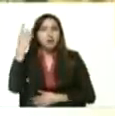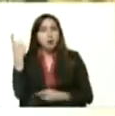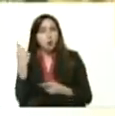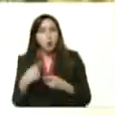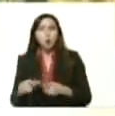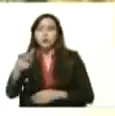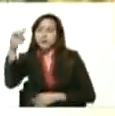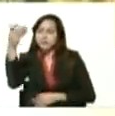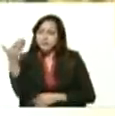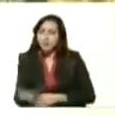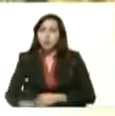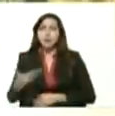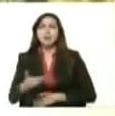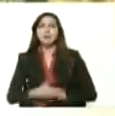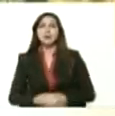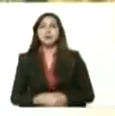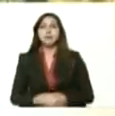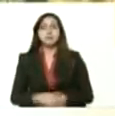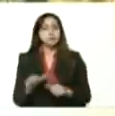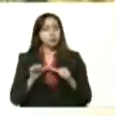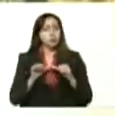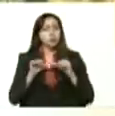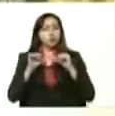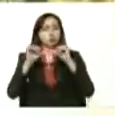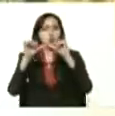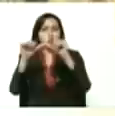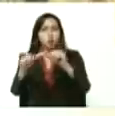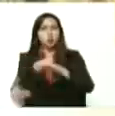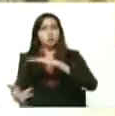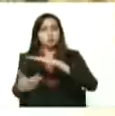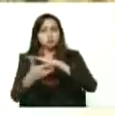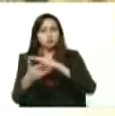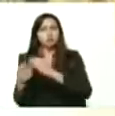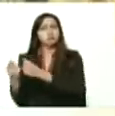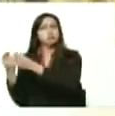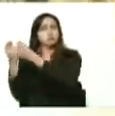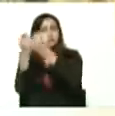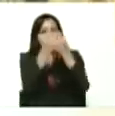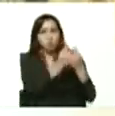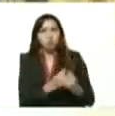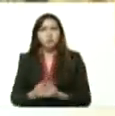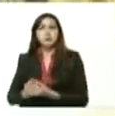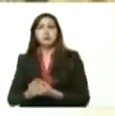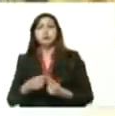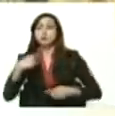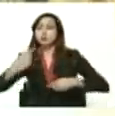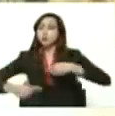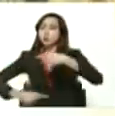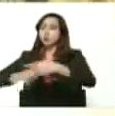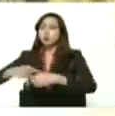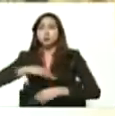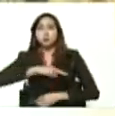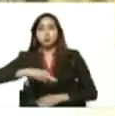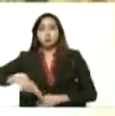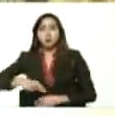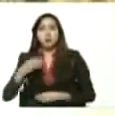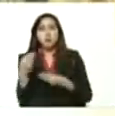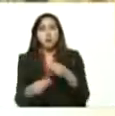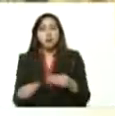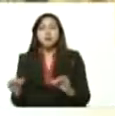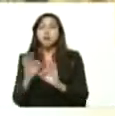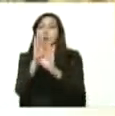vital, avanzar en la economía digital. Y todos los días estamos creando instrumentos